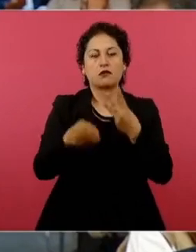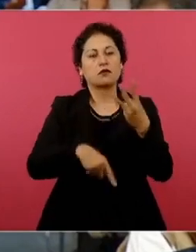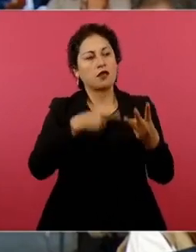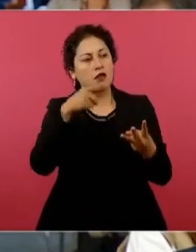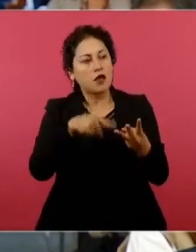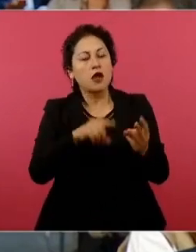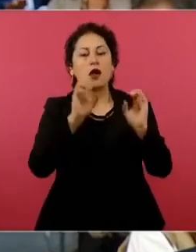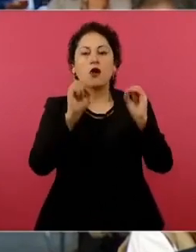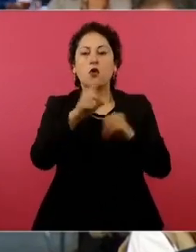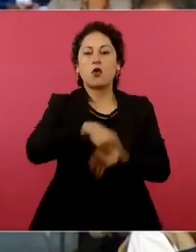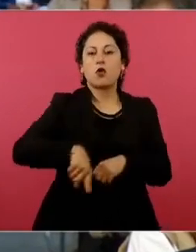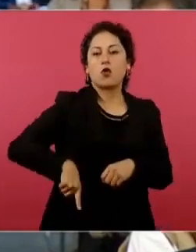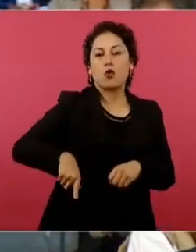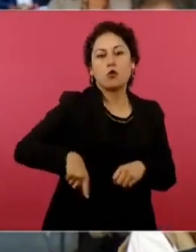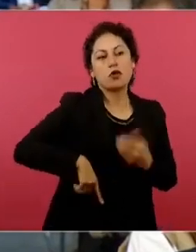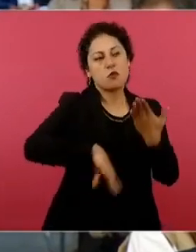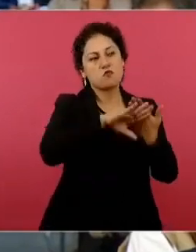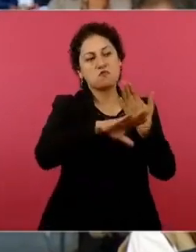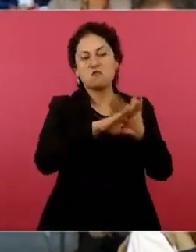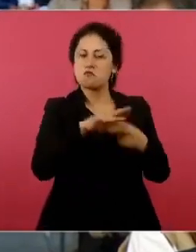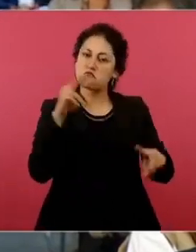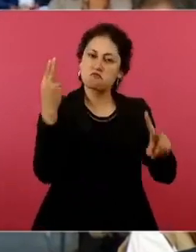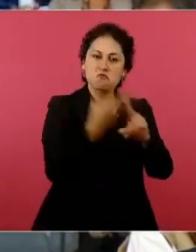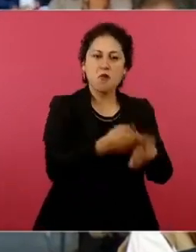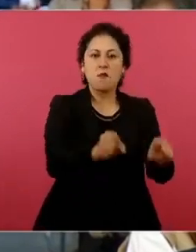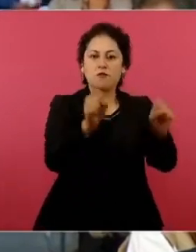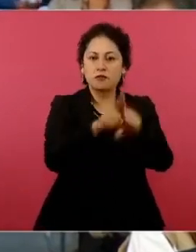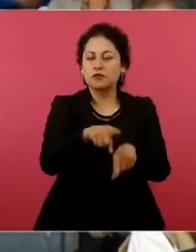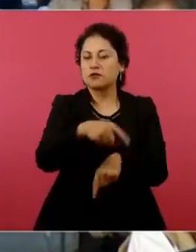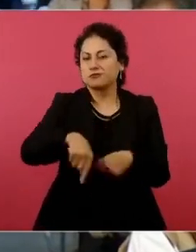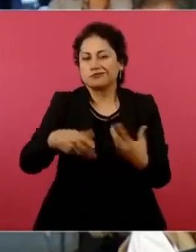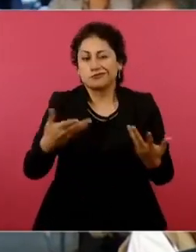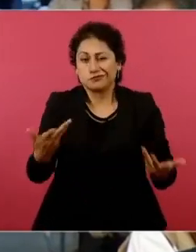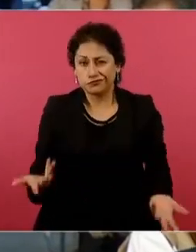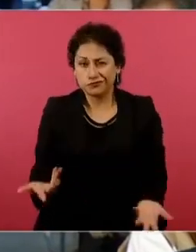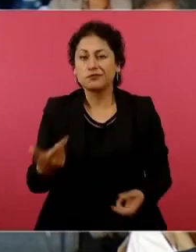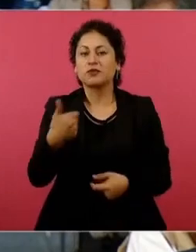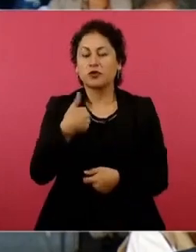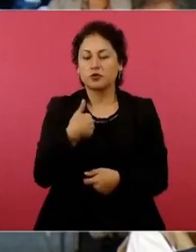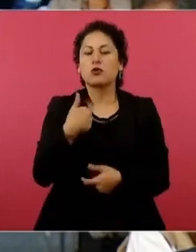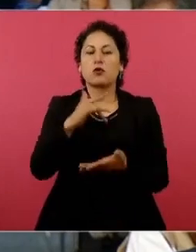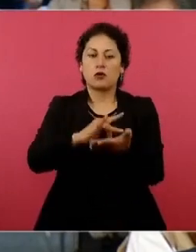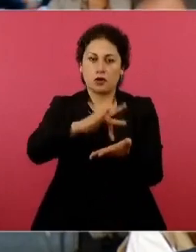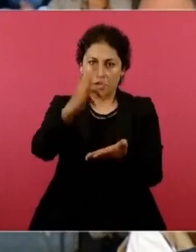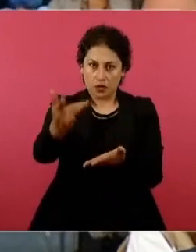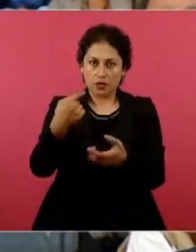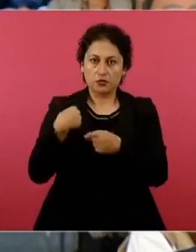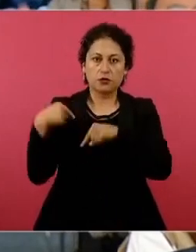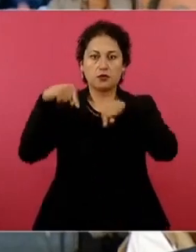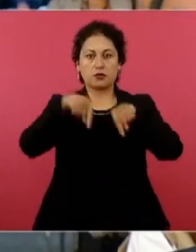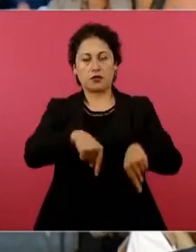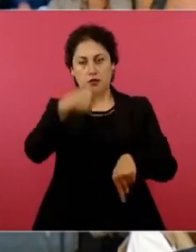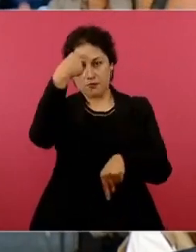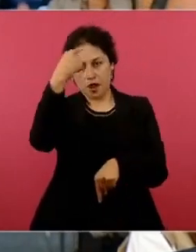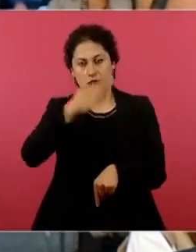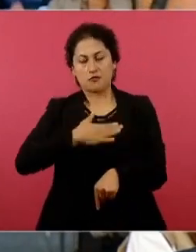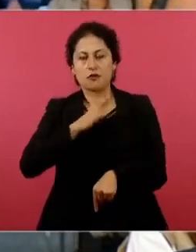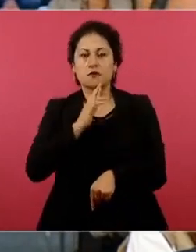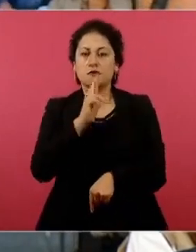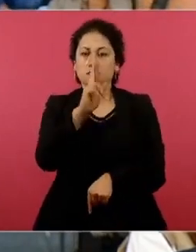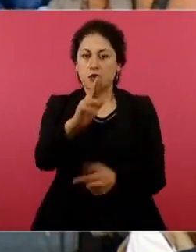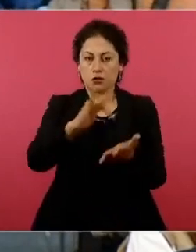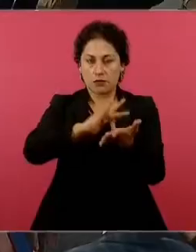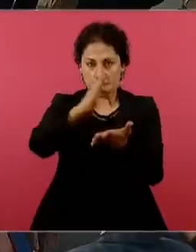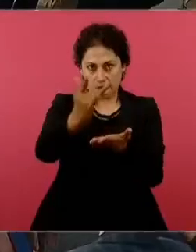Muchas gracias y atiendo. De verdad, le agradezco mucho que me haya dado la posibilidad en este mismo espacio de ejercer mi derecho de réplica. Gracias,